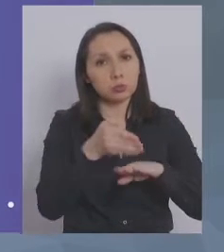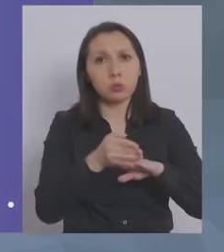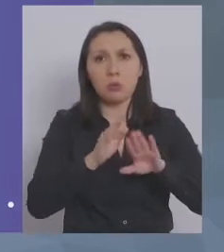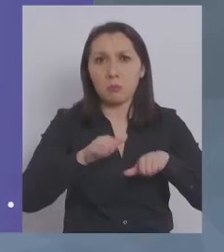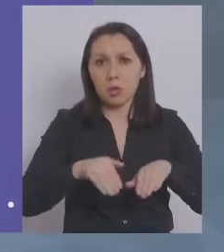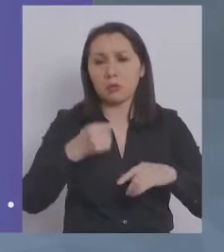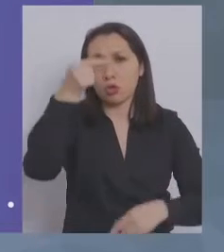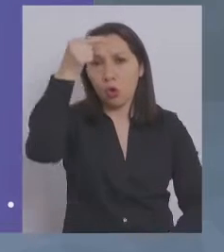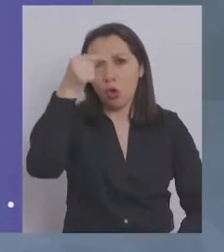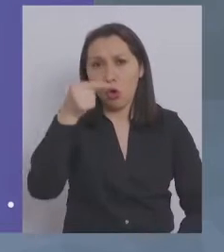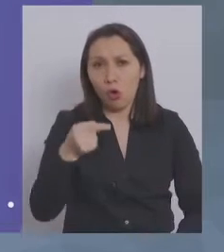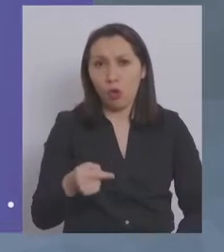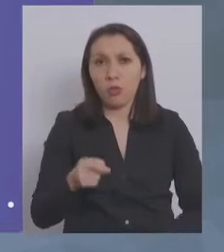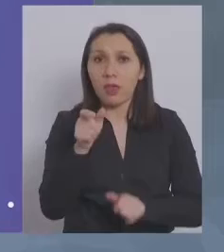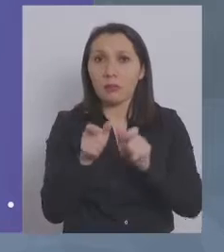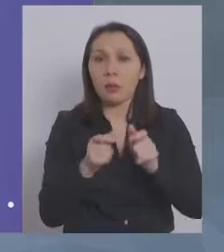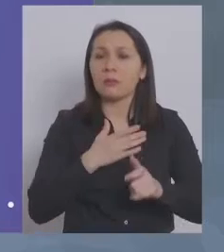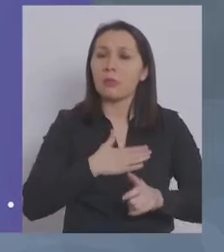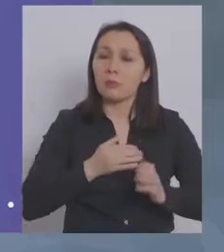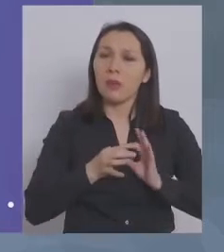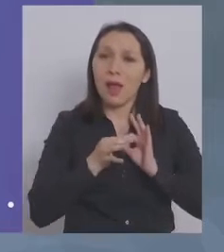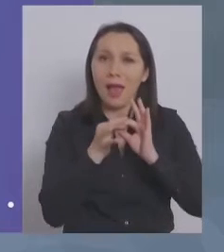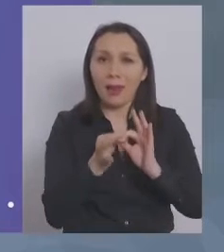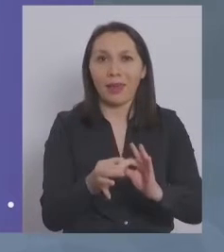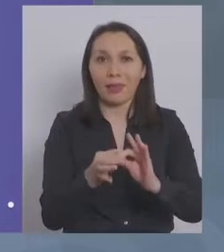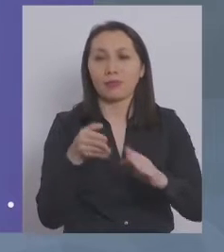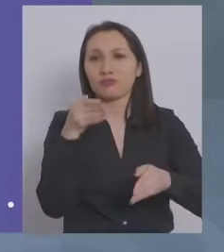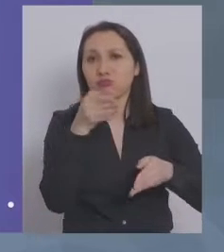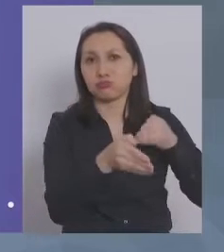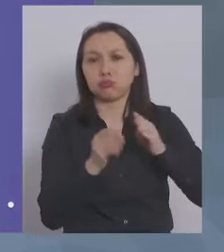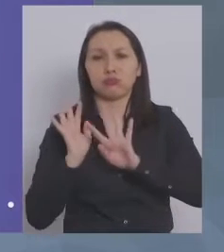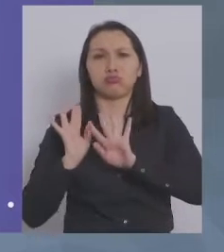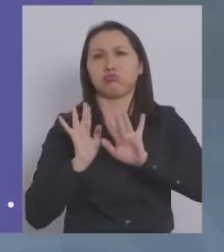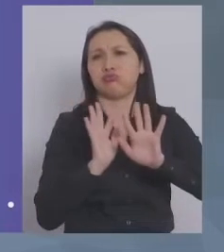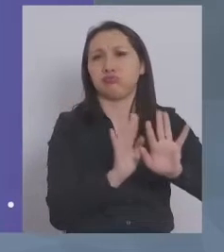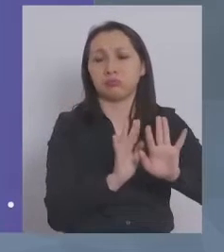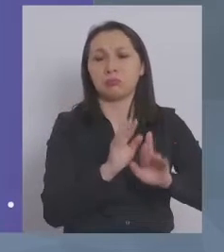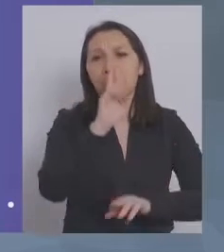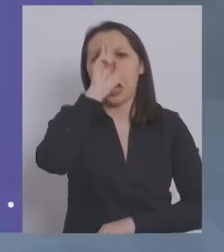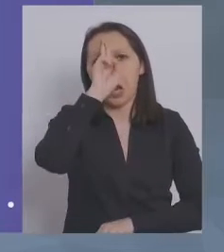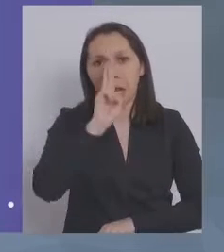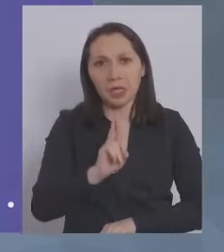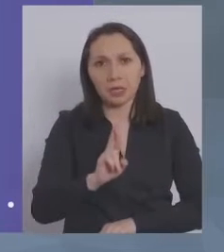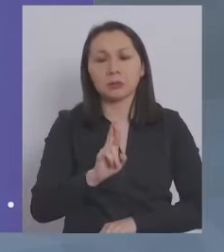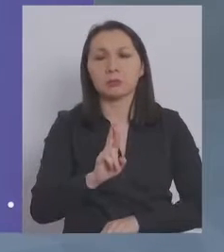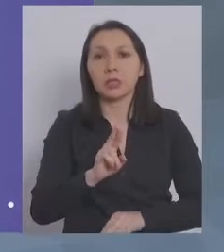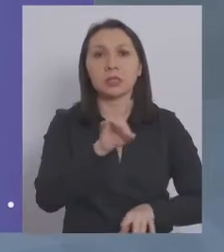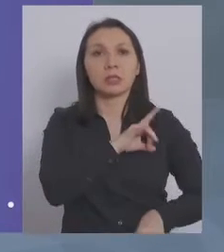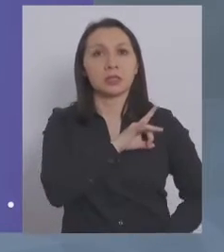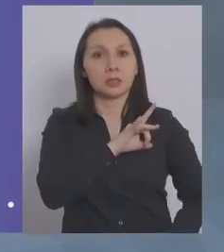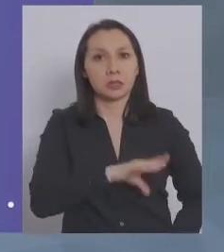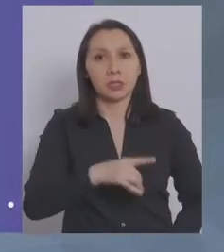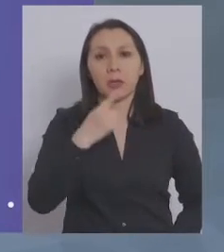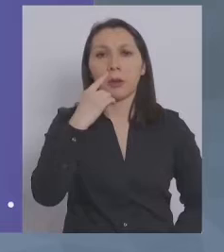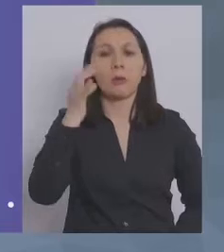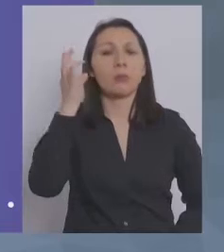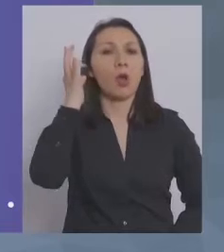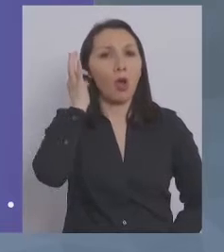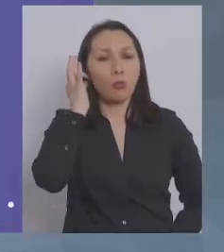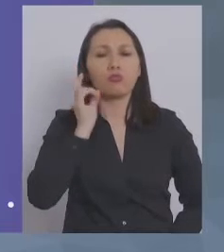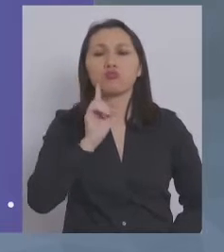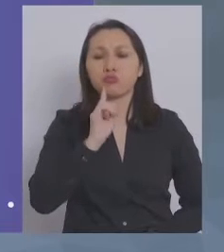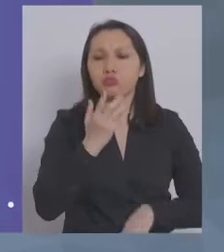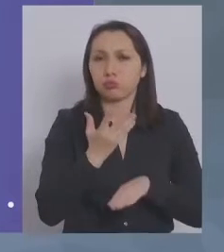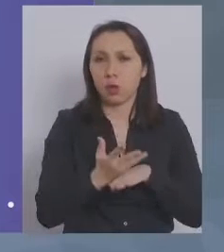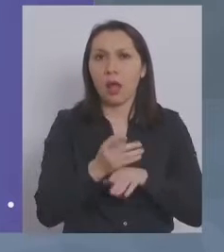lo han hecho durante todo el día, quienes queremos agradecer, porque han demostrado el respeto que los chilenos y las chilenas le